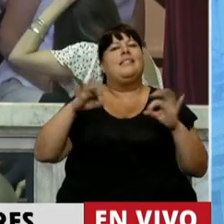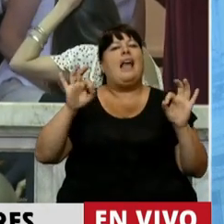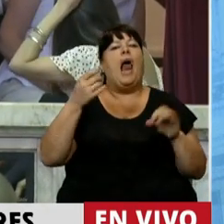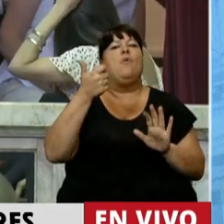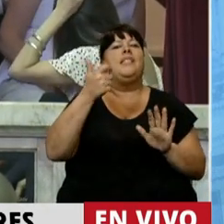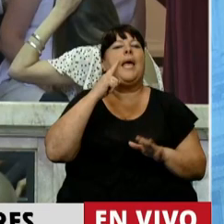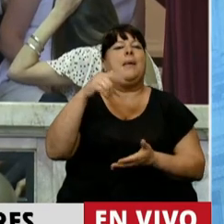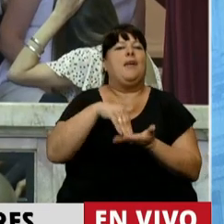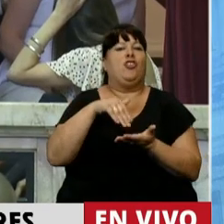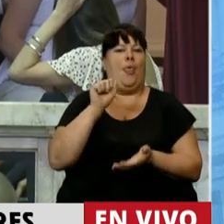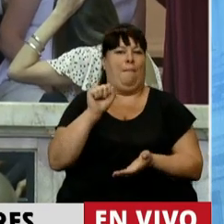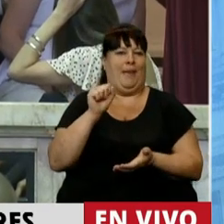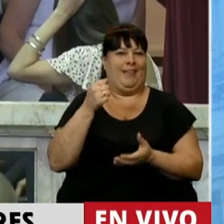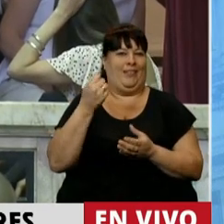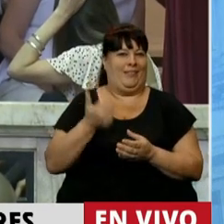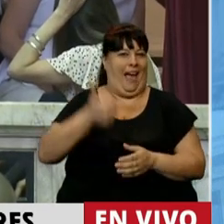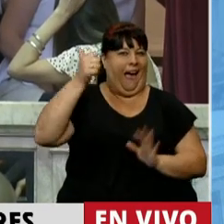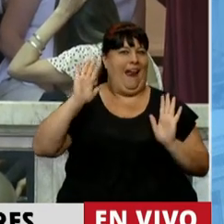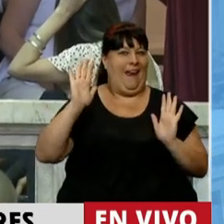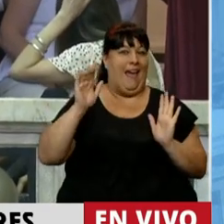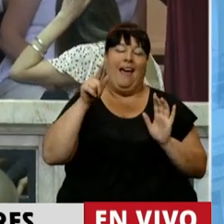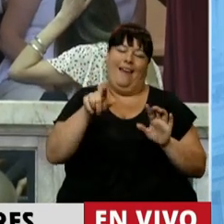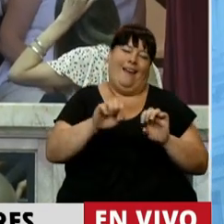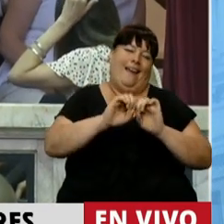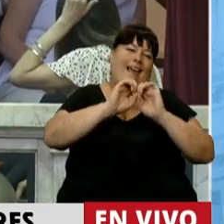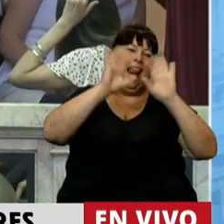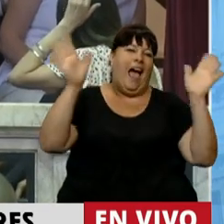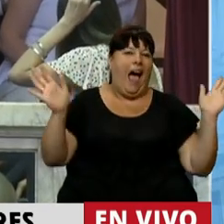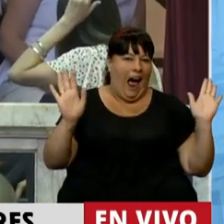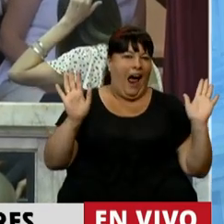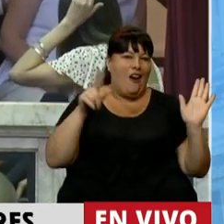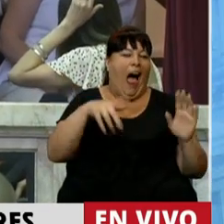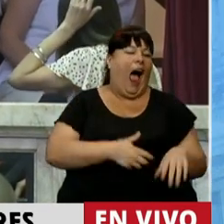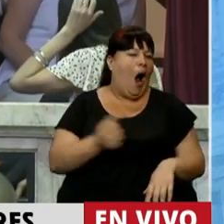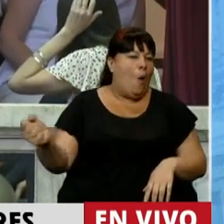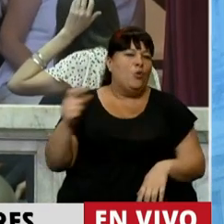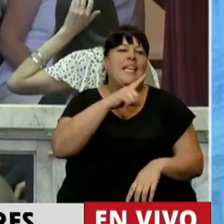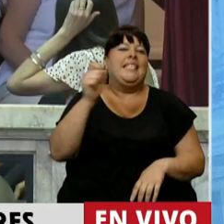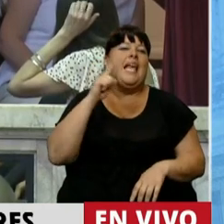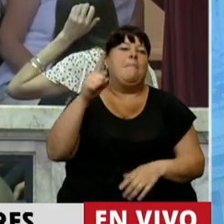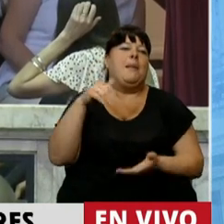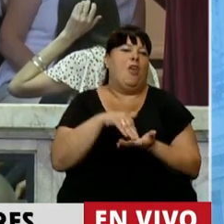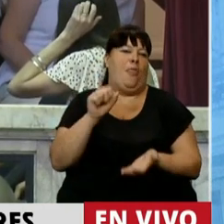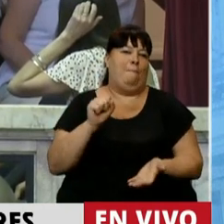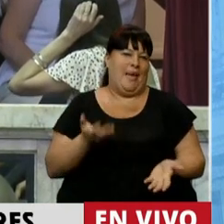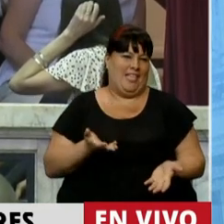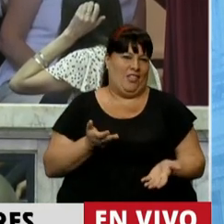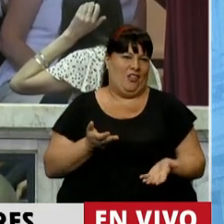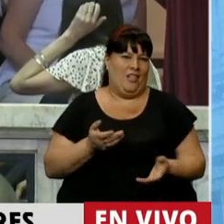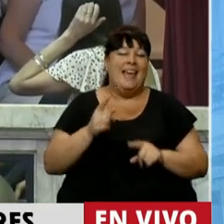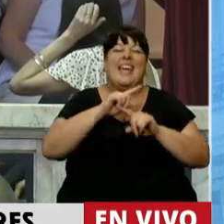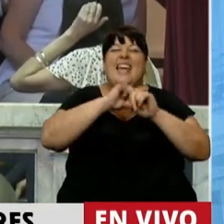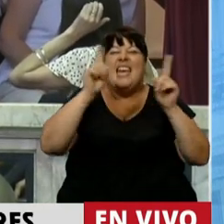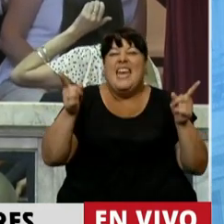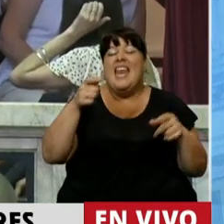cerca de 100 mil millones de pesos. Ahí está clara la muestra del ajuste, 100 mil millones de pesos. Ni siquiera